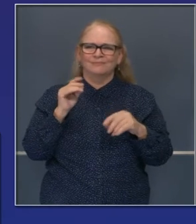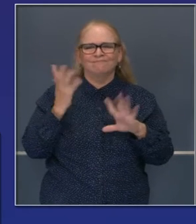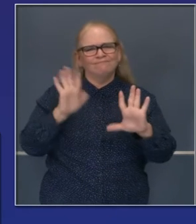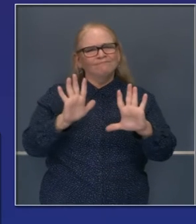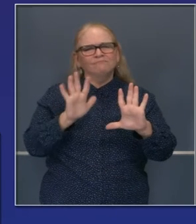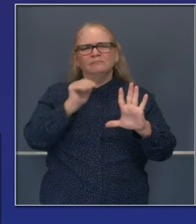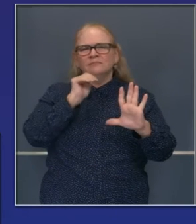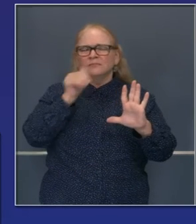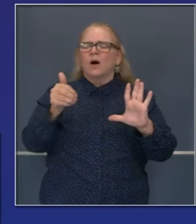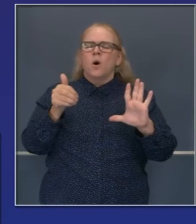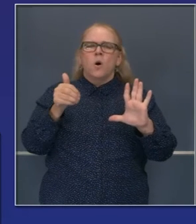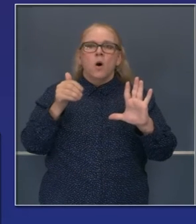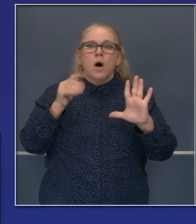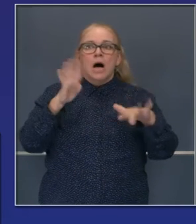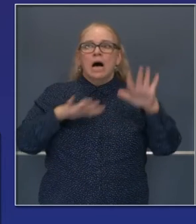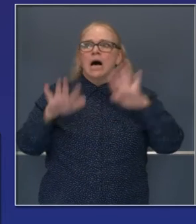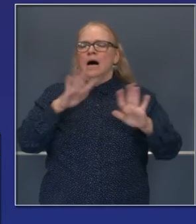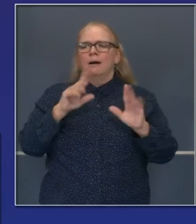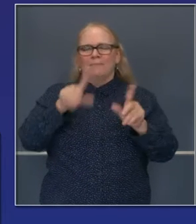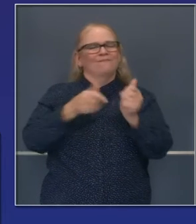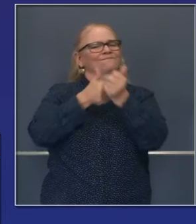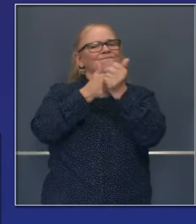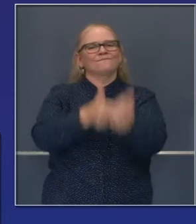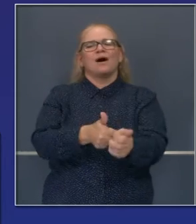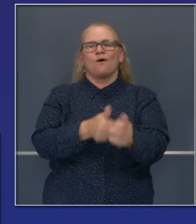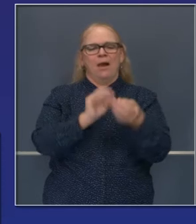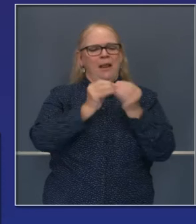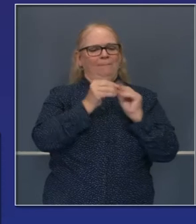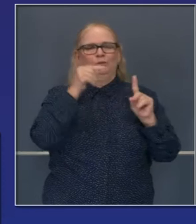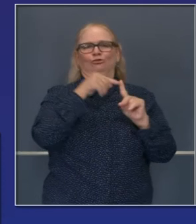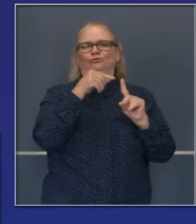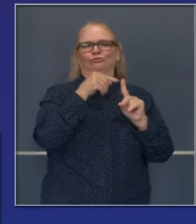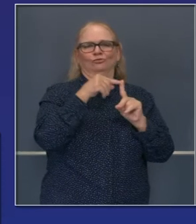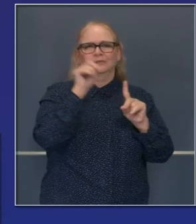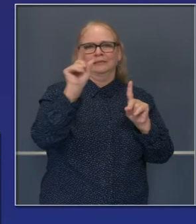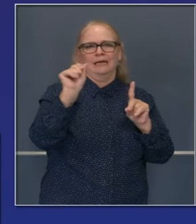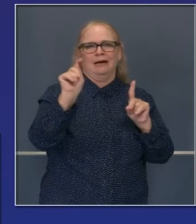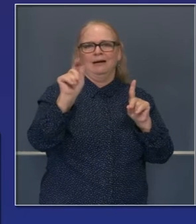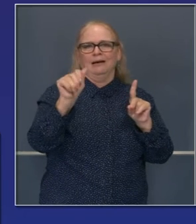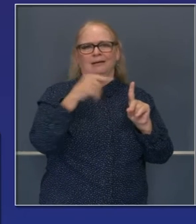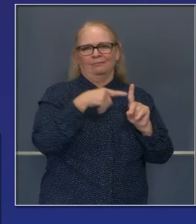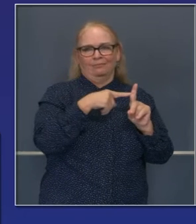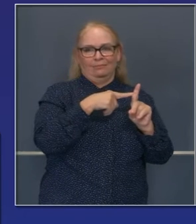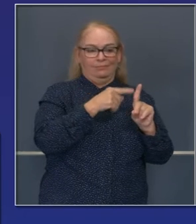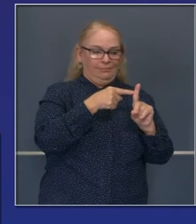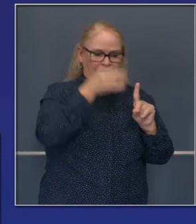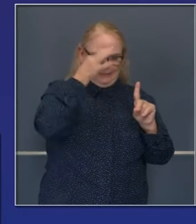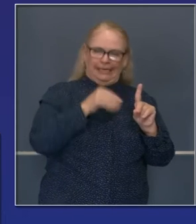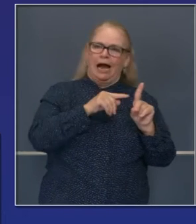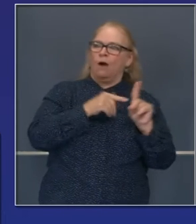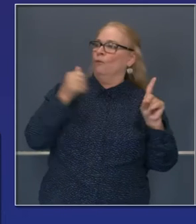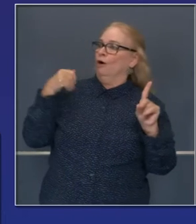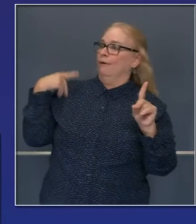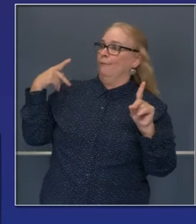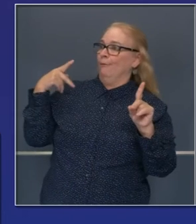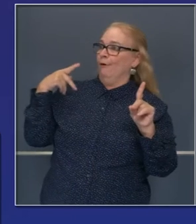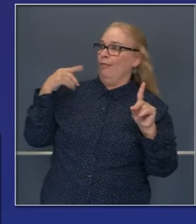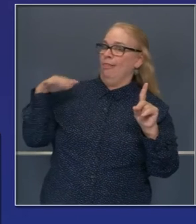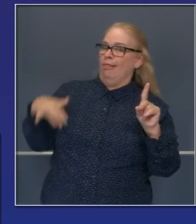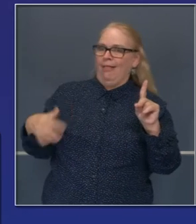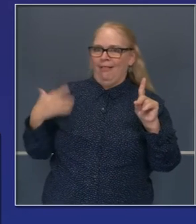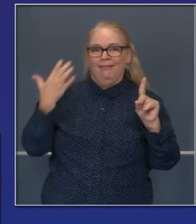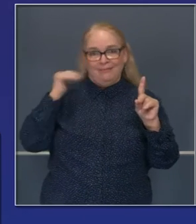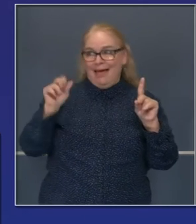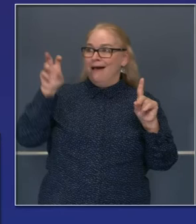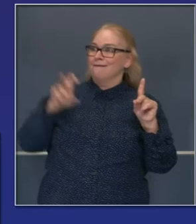también quisiéramos verlo, pero esto no se determina por capricho. Se determina por los datos, por la información que